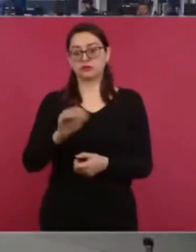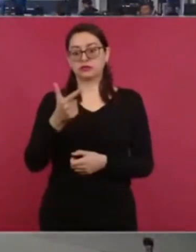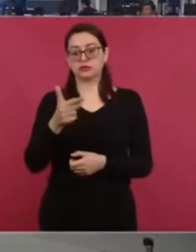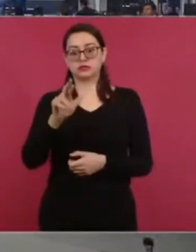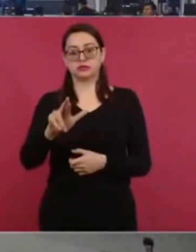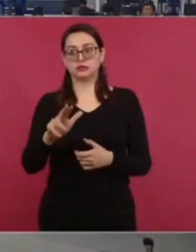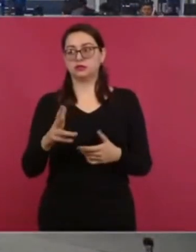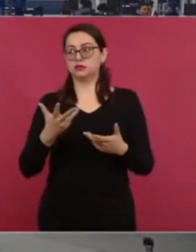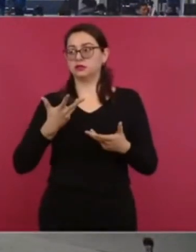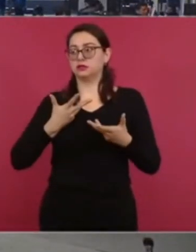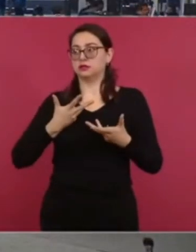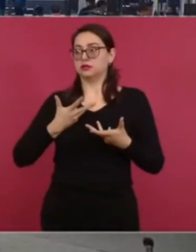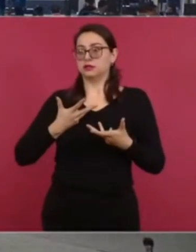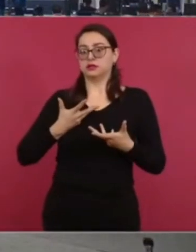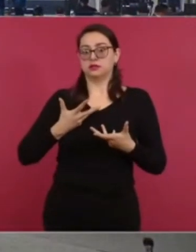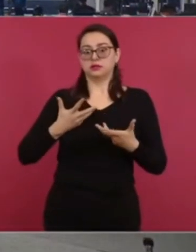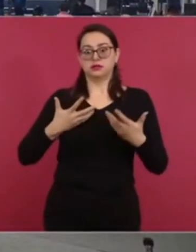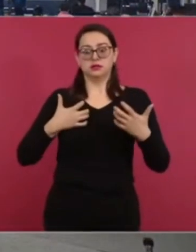este,